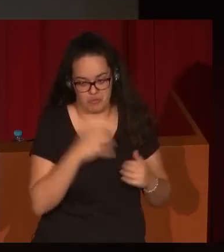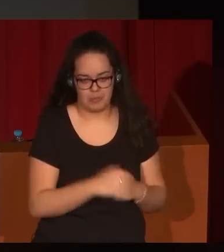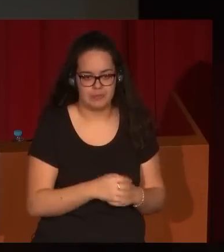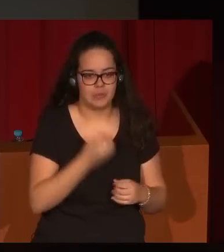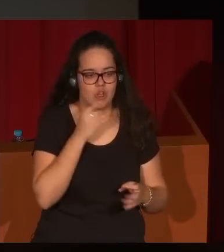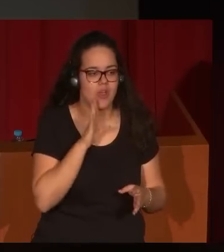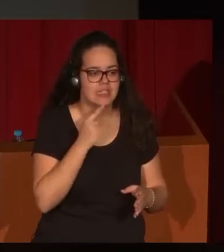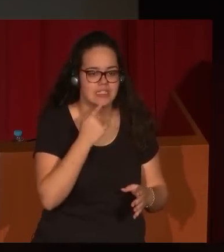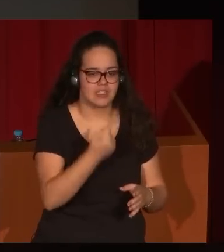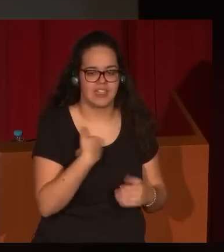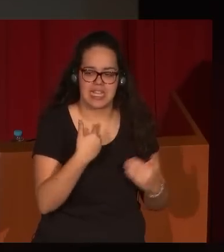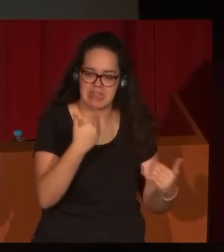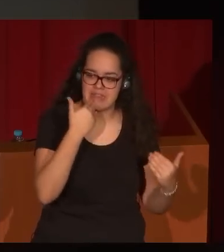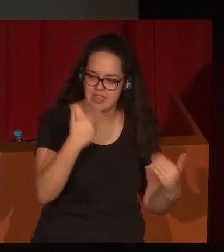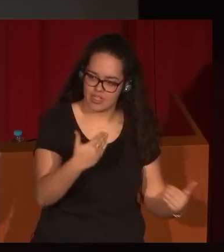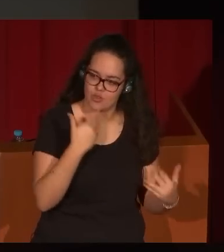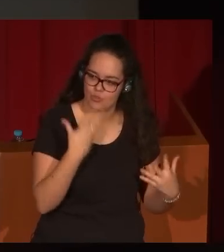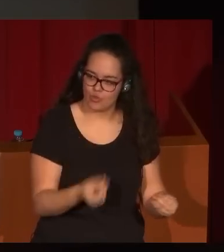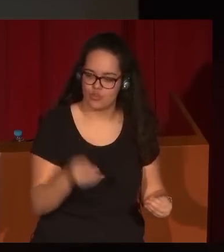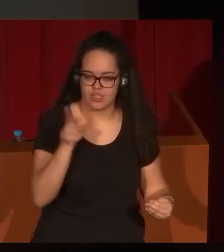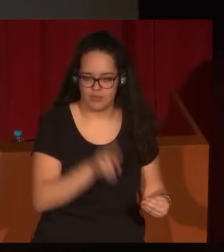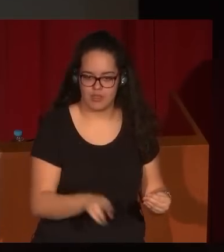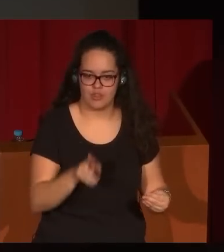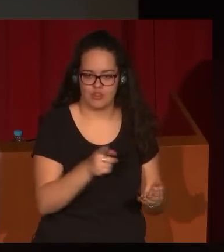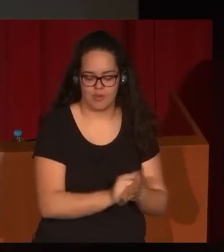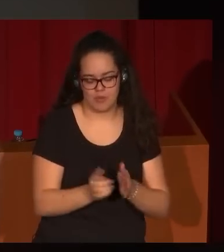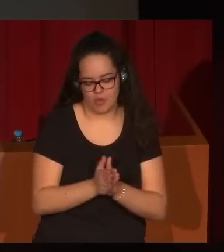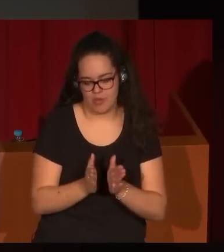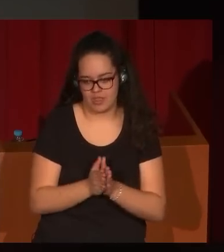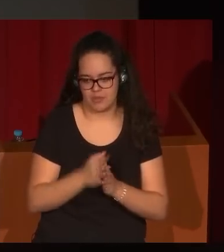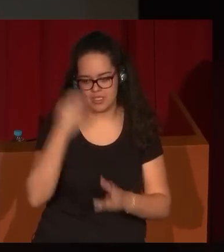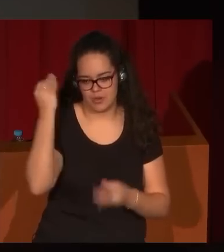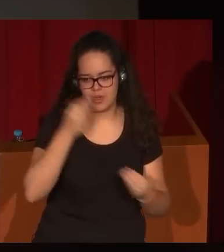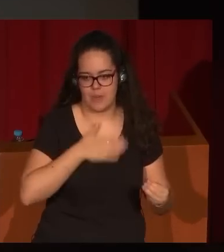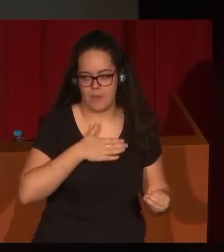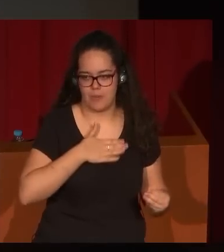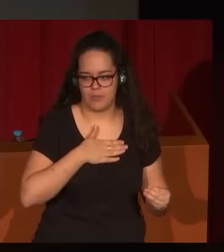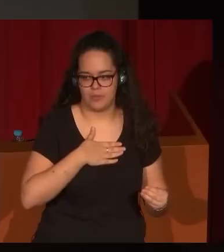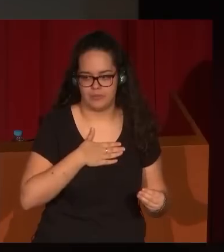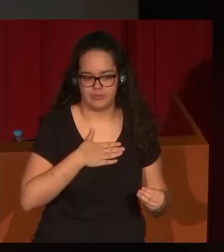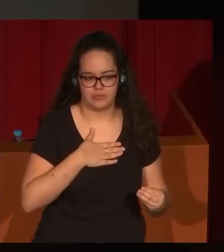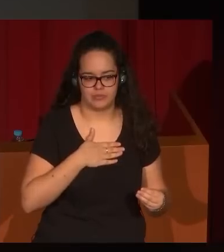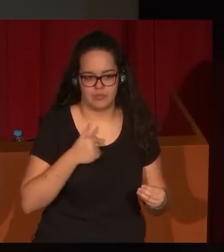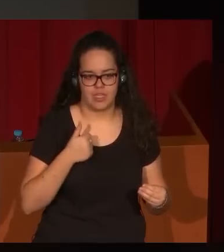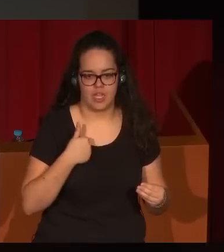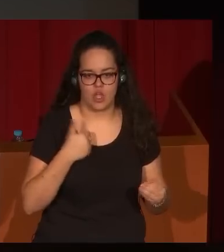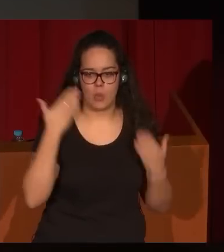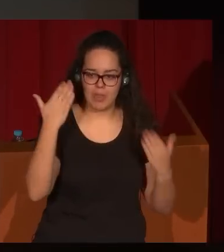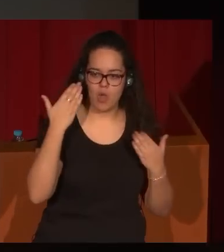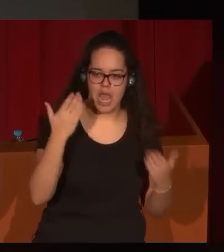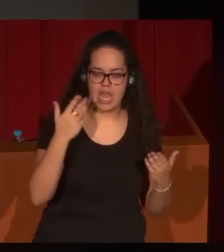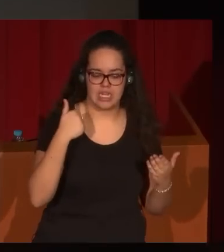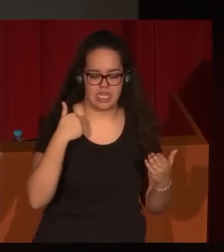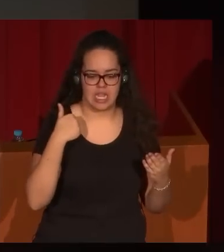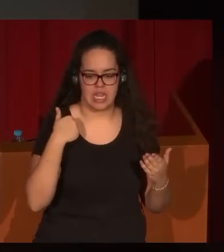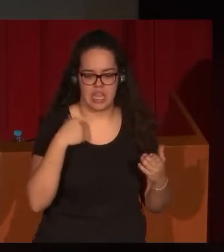les digo, agradezco mucho y se lo vuelvo a decir a mis compañeros que pensaron en mí para conmemorar el centenario de